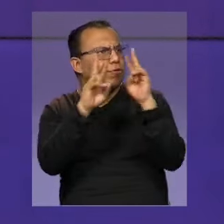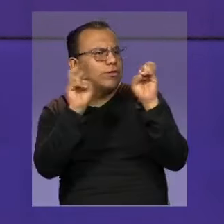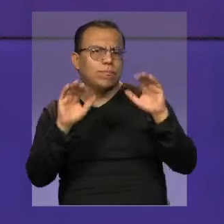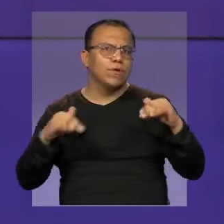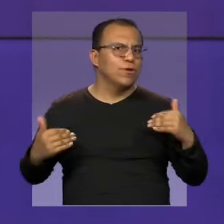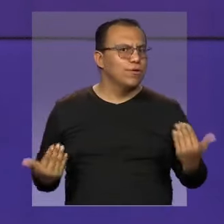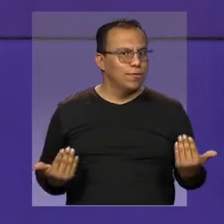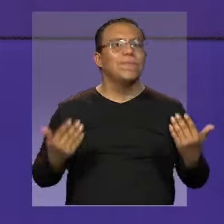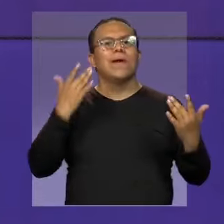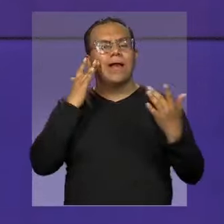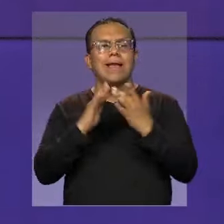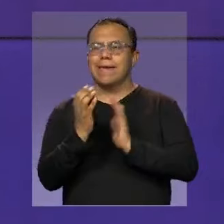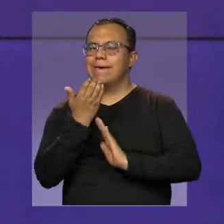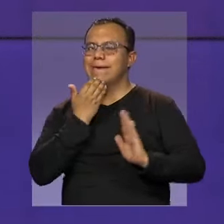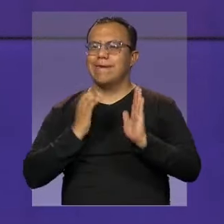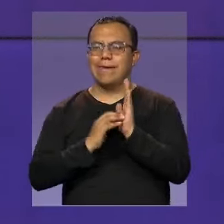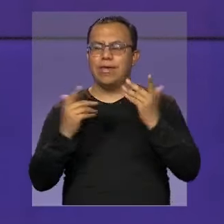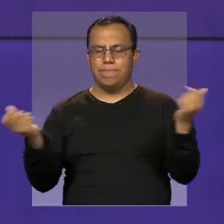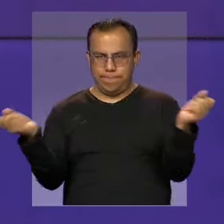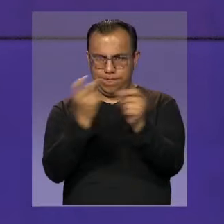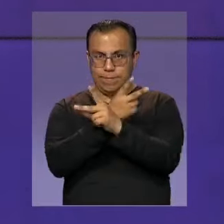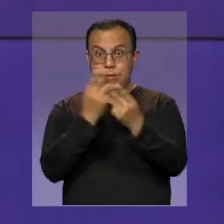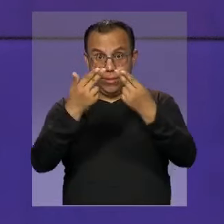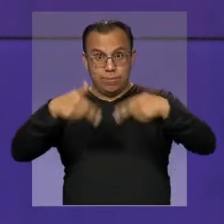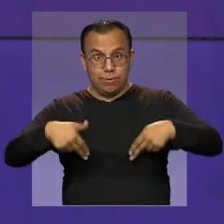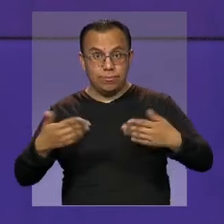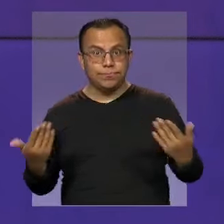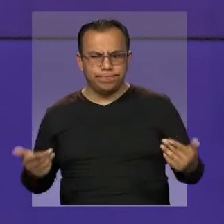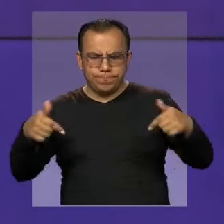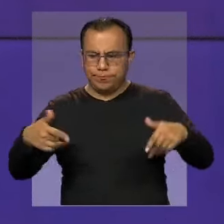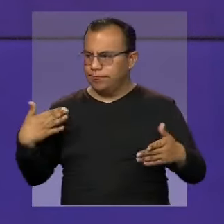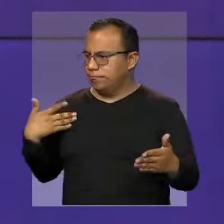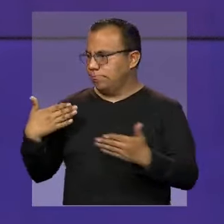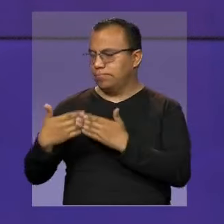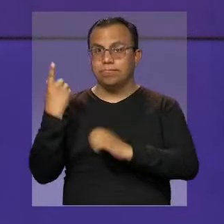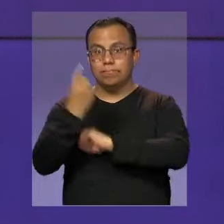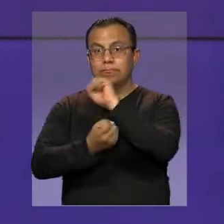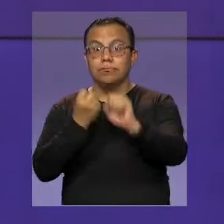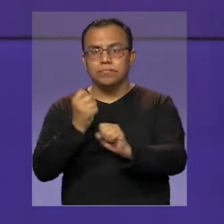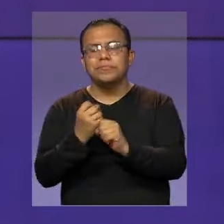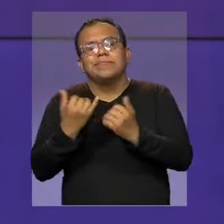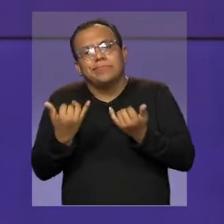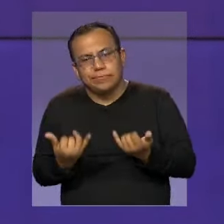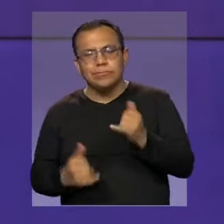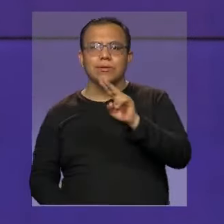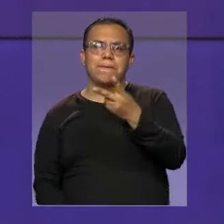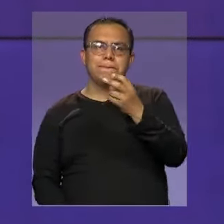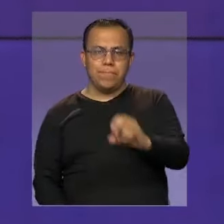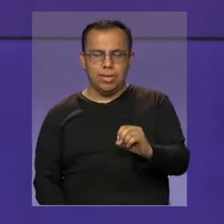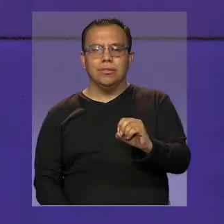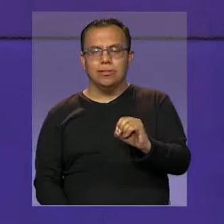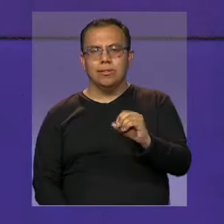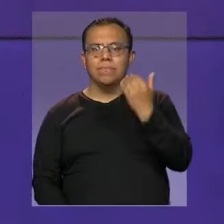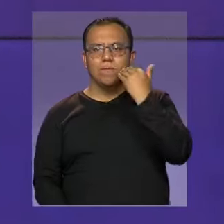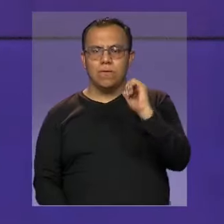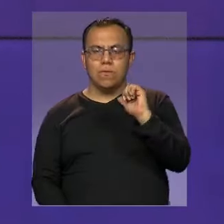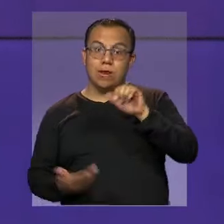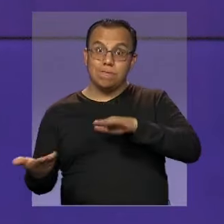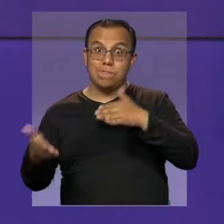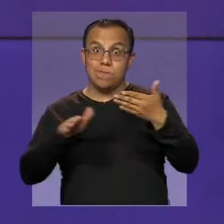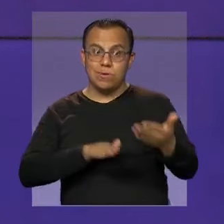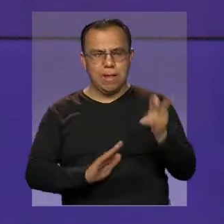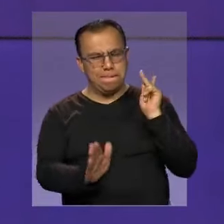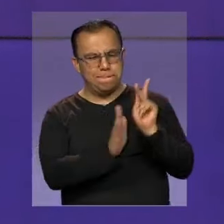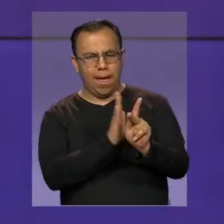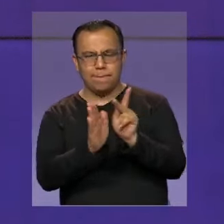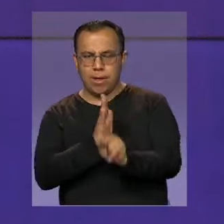sobre temas, como por ejemplo la violencia de género. Pues en lo que va corrido del año, por lo menos 20 mujeres han sido víctimas de